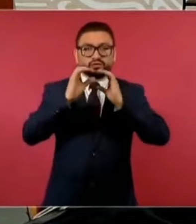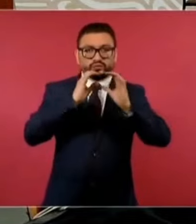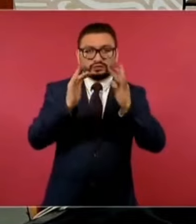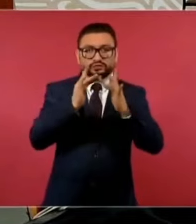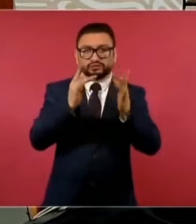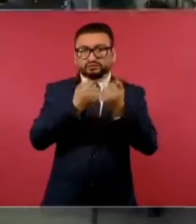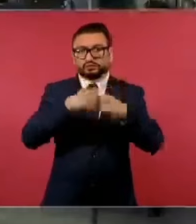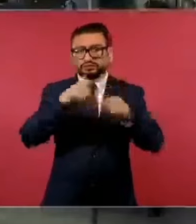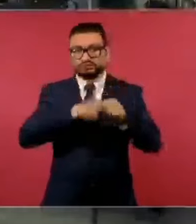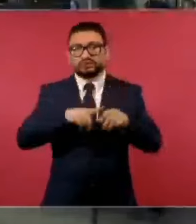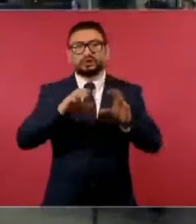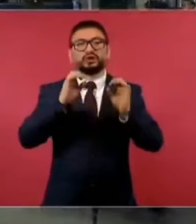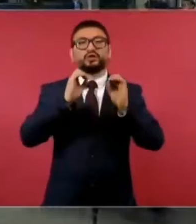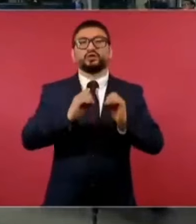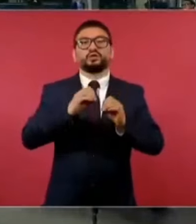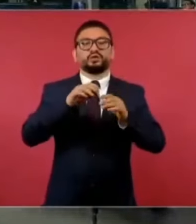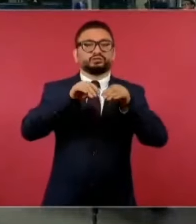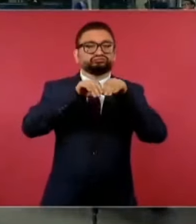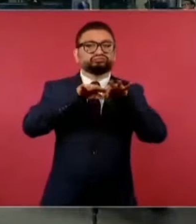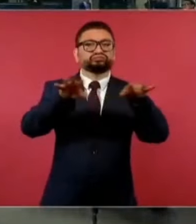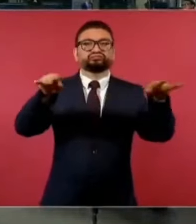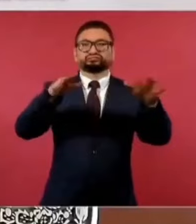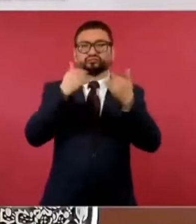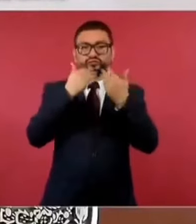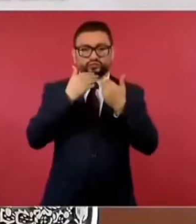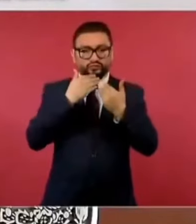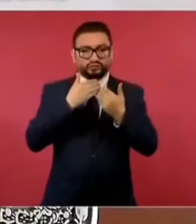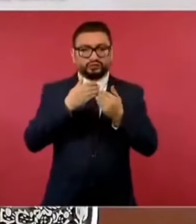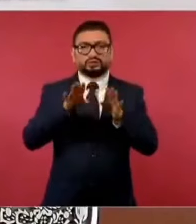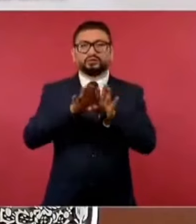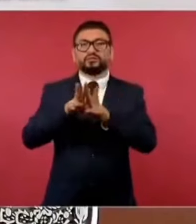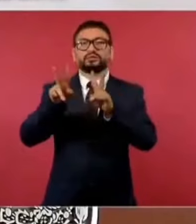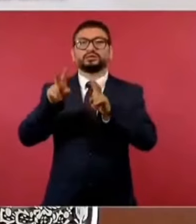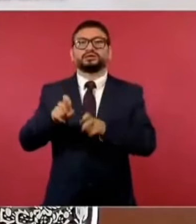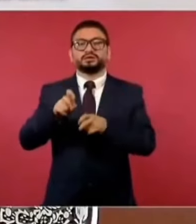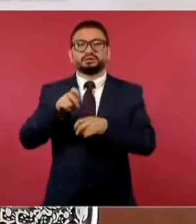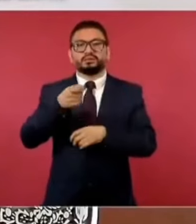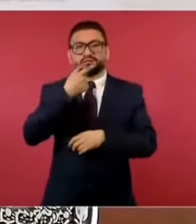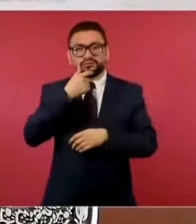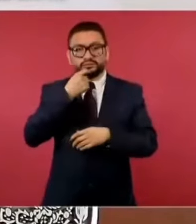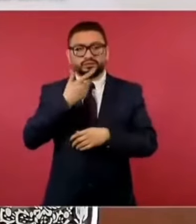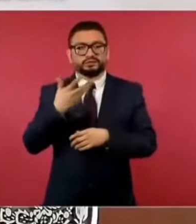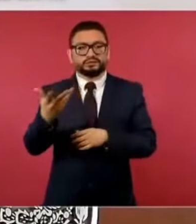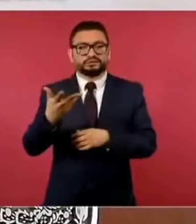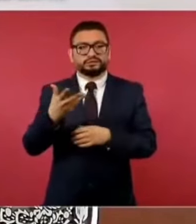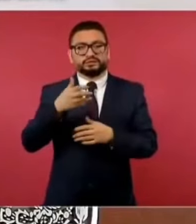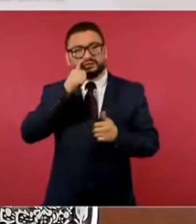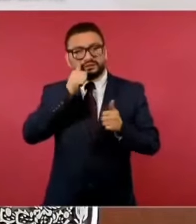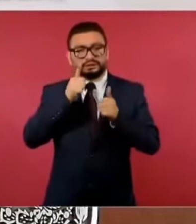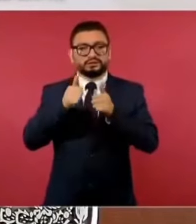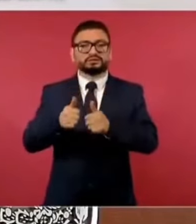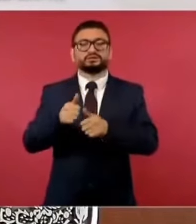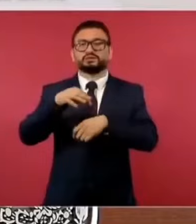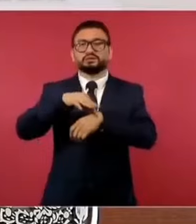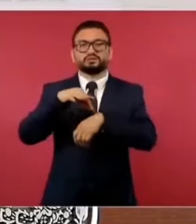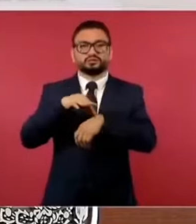ni de publicidad, sino de medicinas, de atención médica.